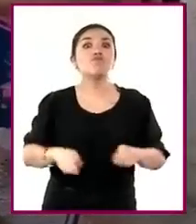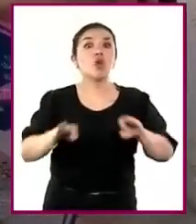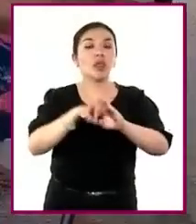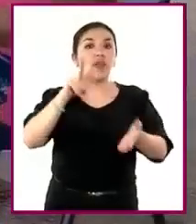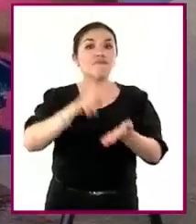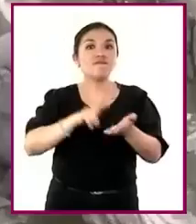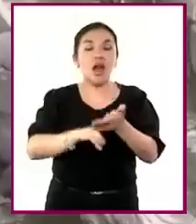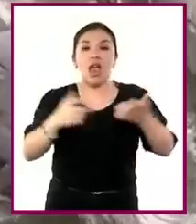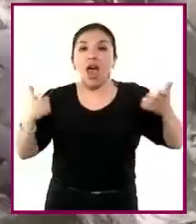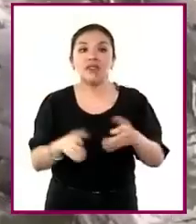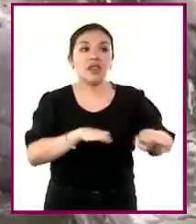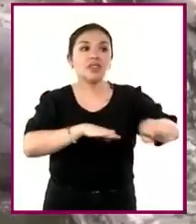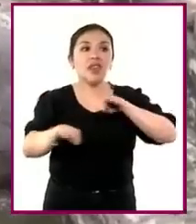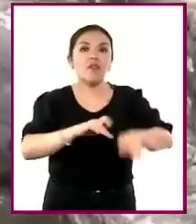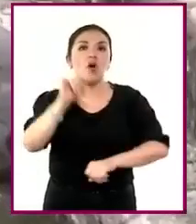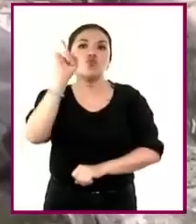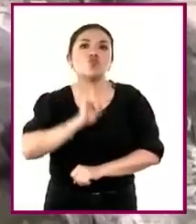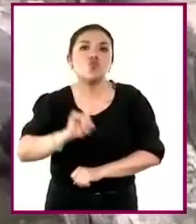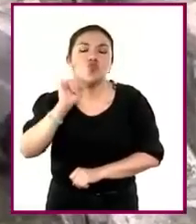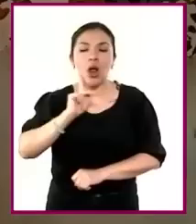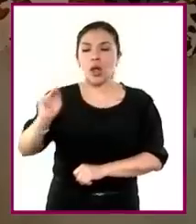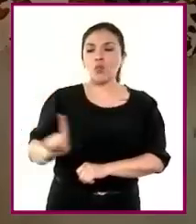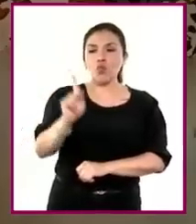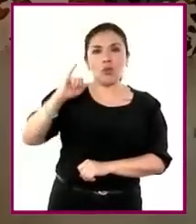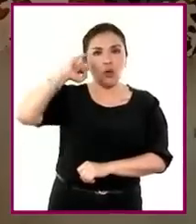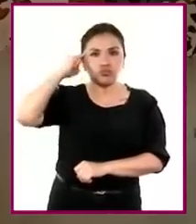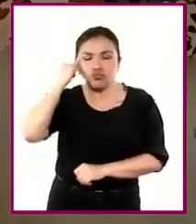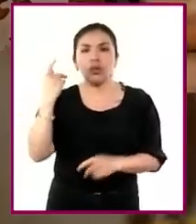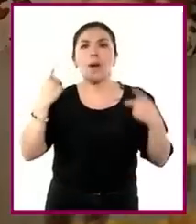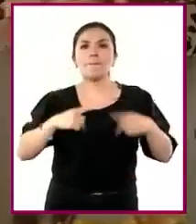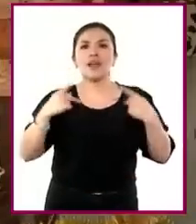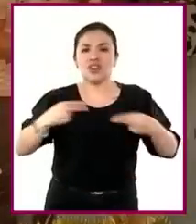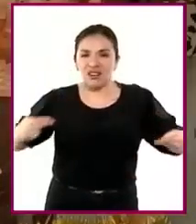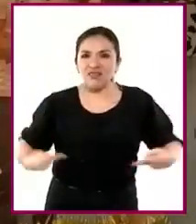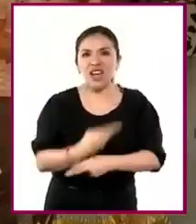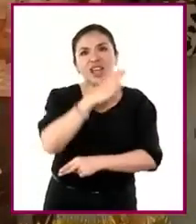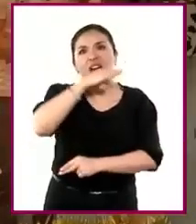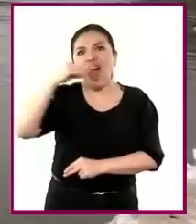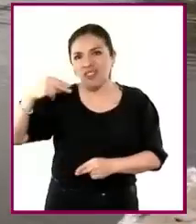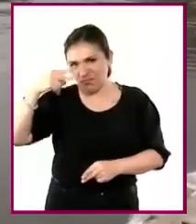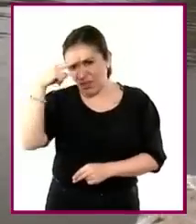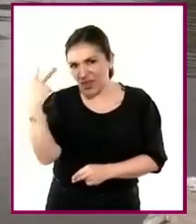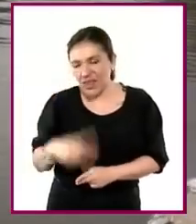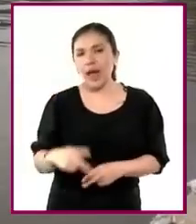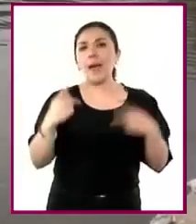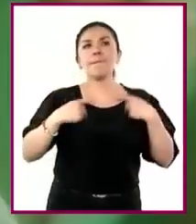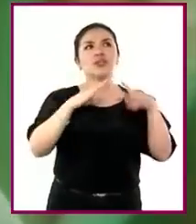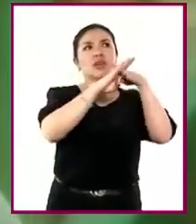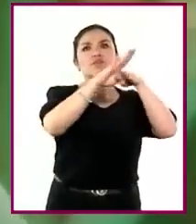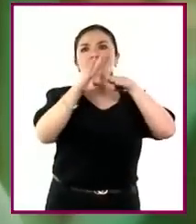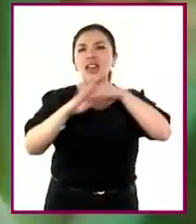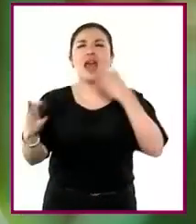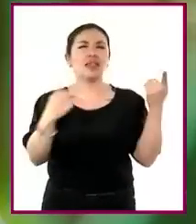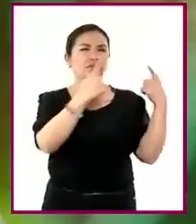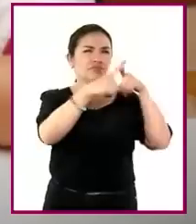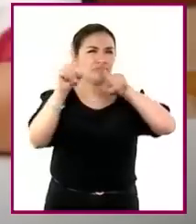las mujeres, los pueblos originarios, la población afromexicana, los migrantes, entre otros sectores